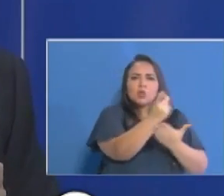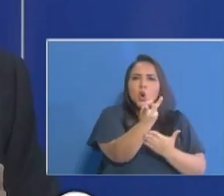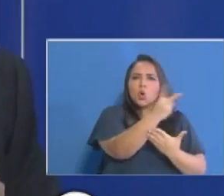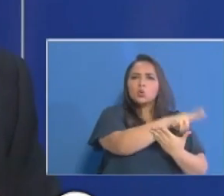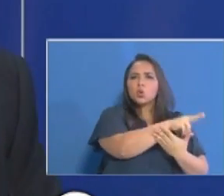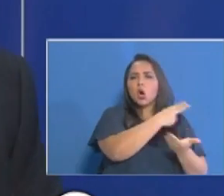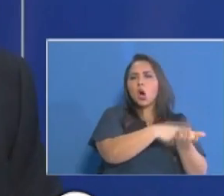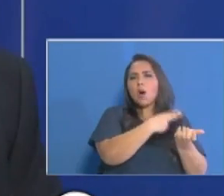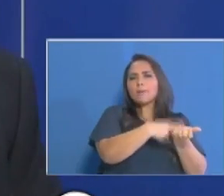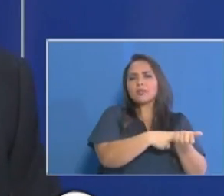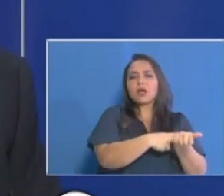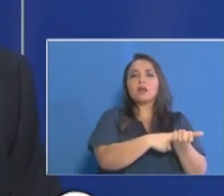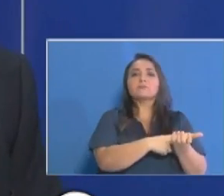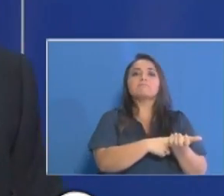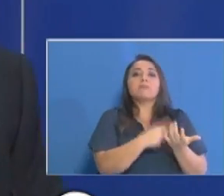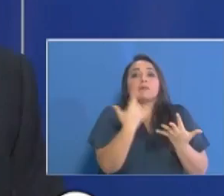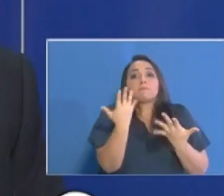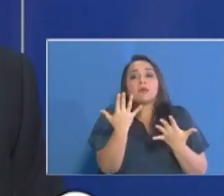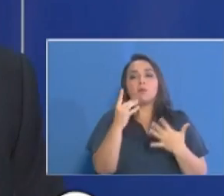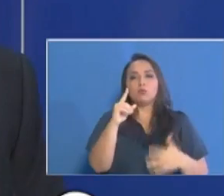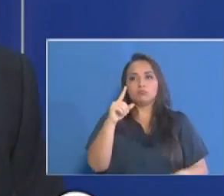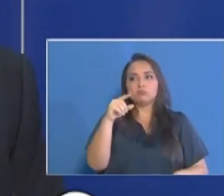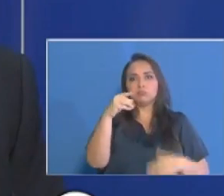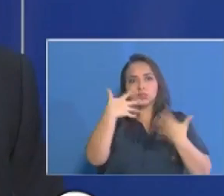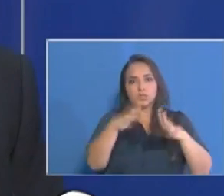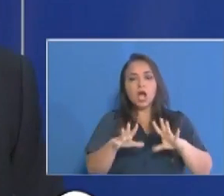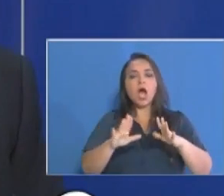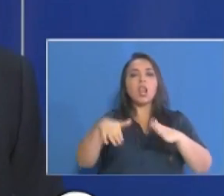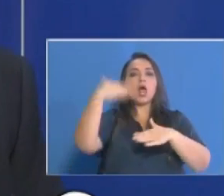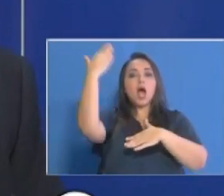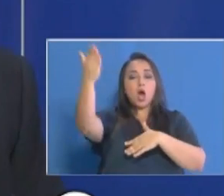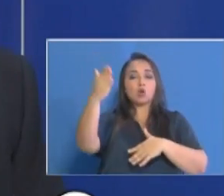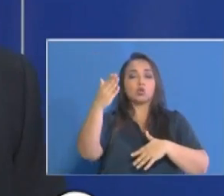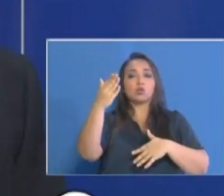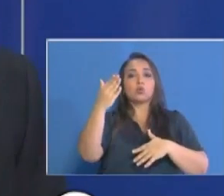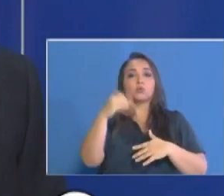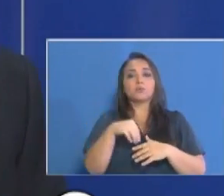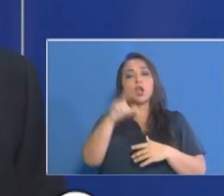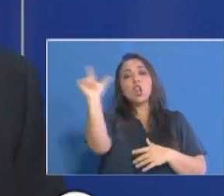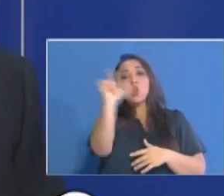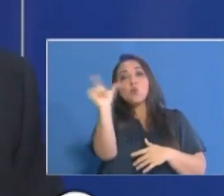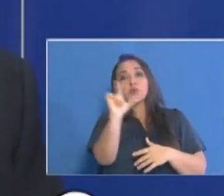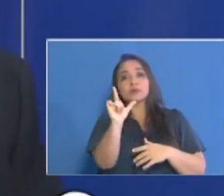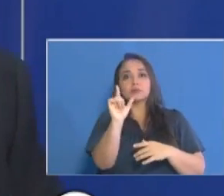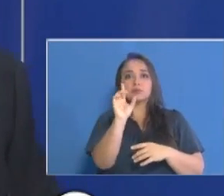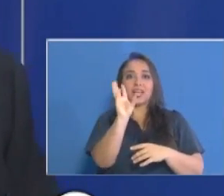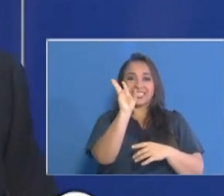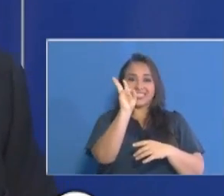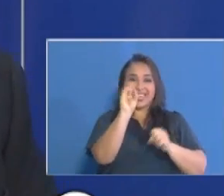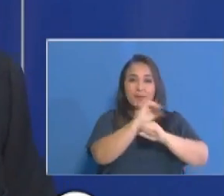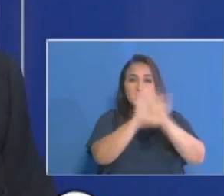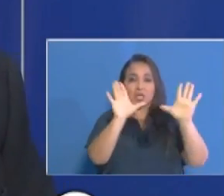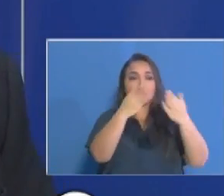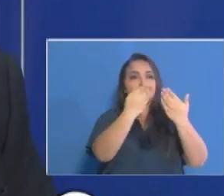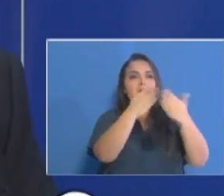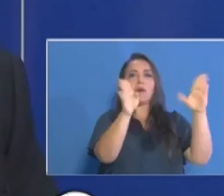que estarán disponibles para la población a partir del próximo lunes a las 6 de la mañana.